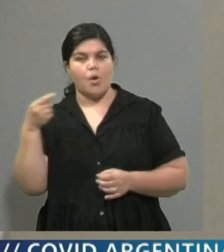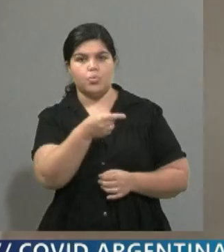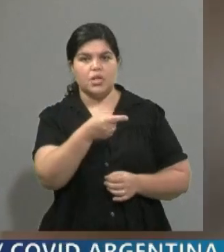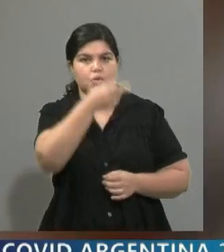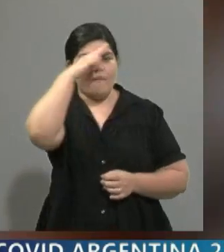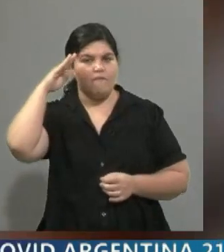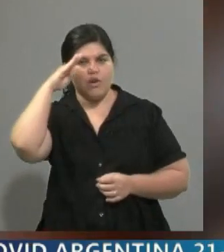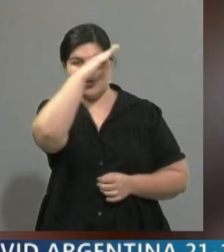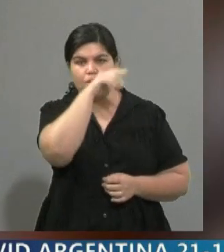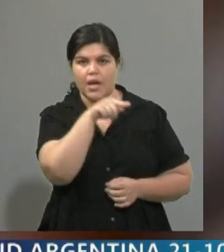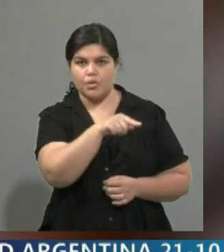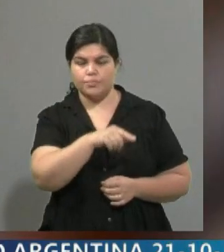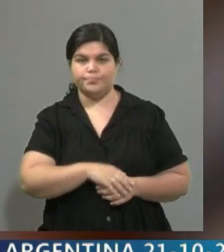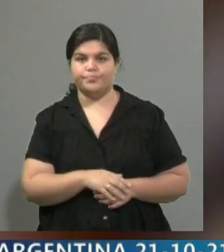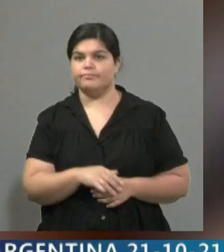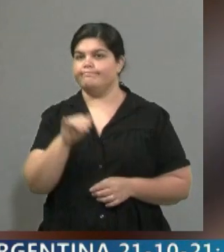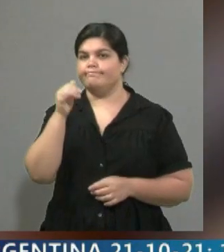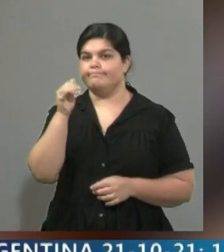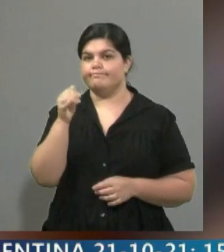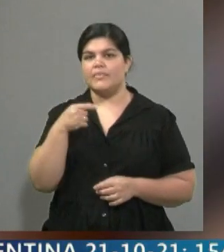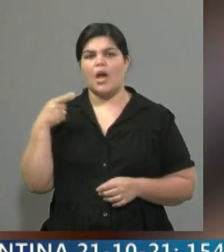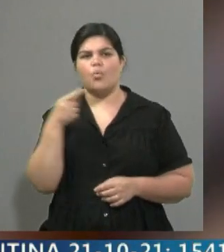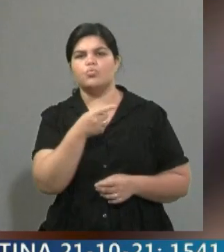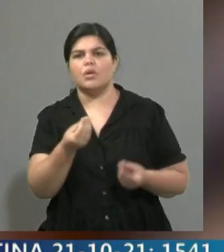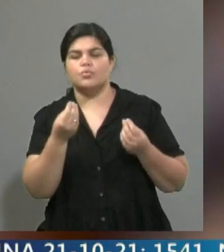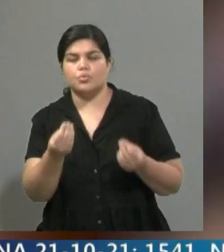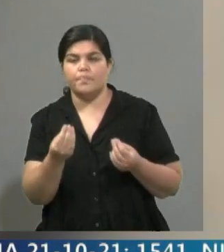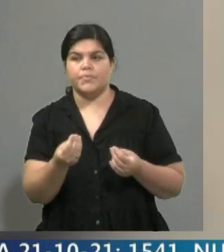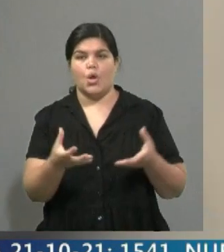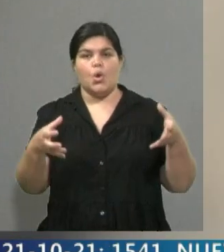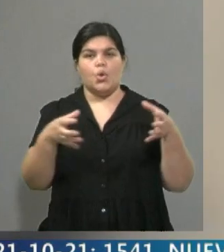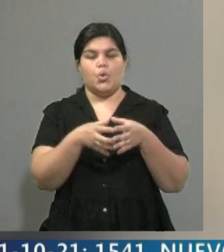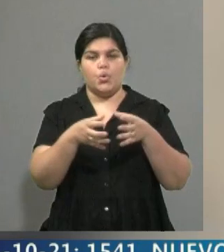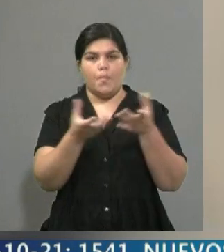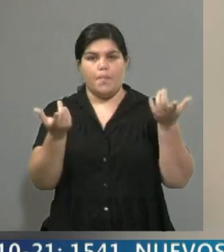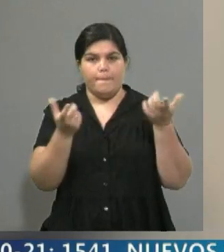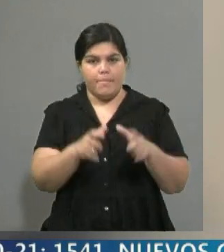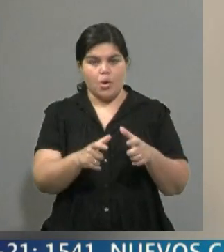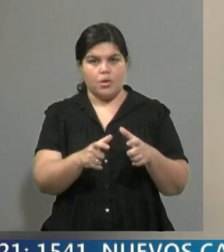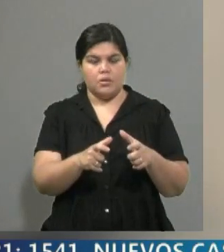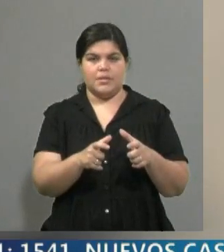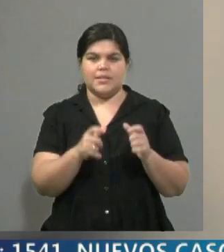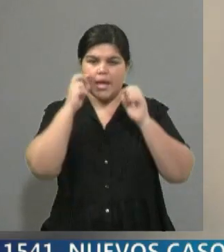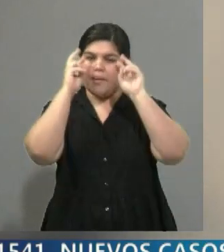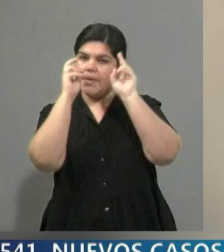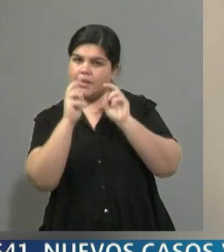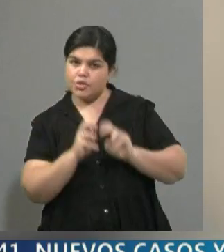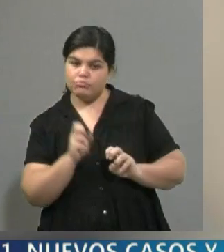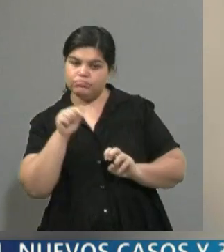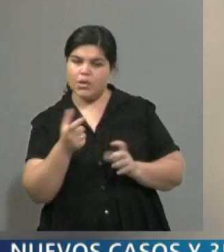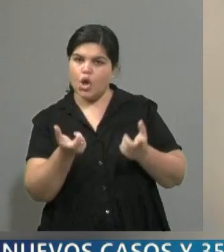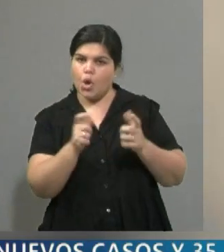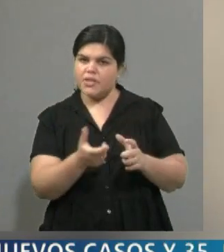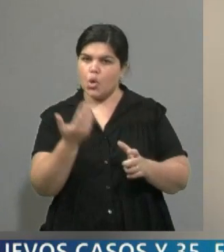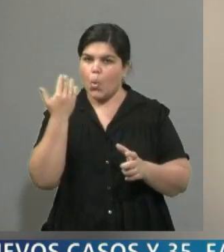Exactamente. La acusación viene de parte de lo que sería la Comisión Parlamentaria de Investigación. Recordemos, esta comisión se